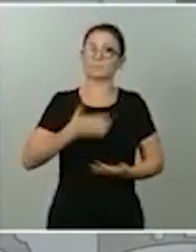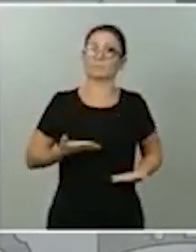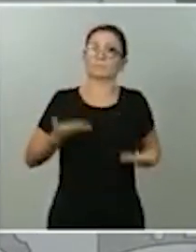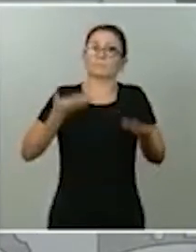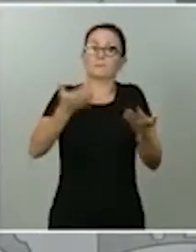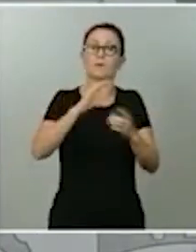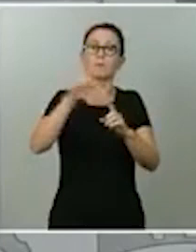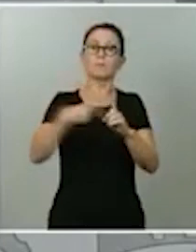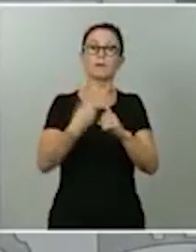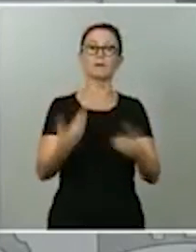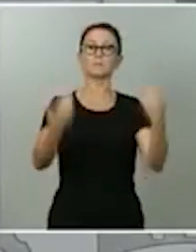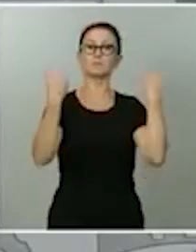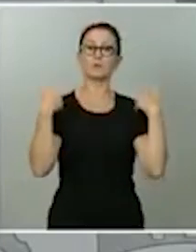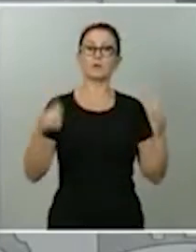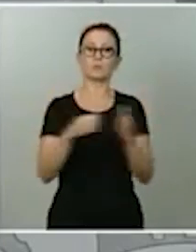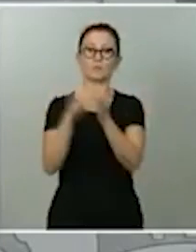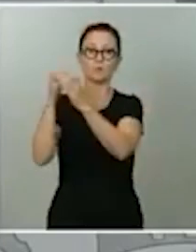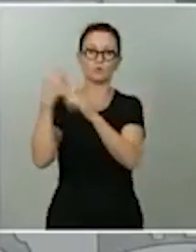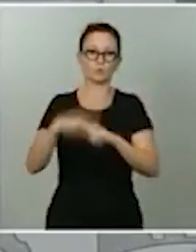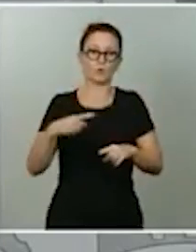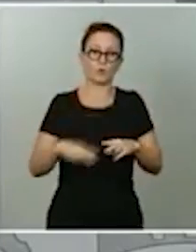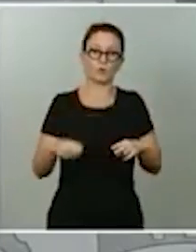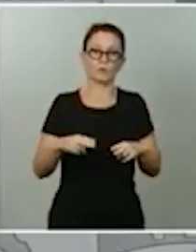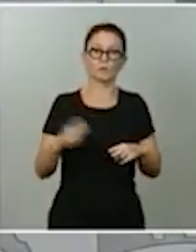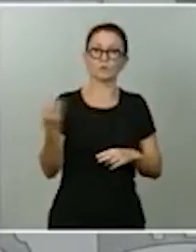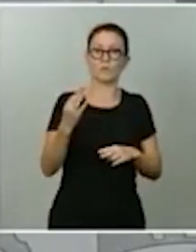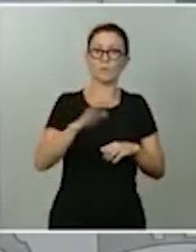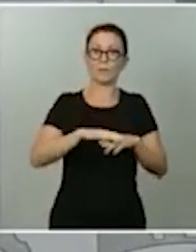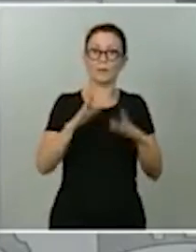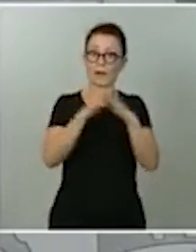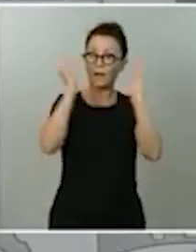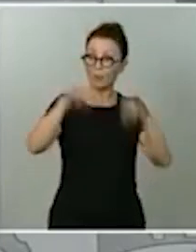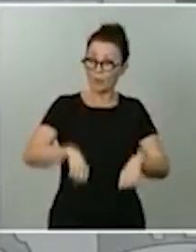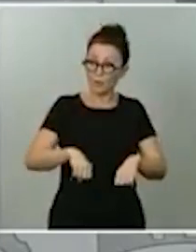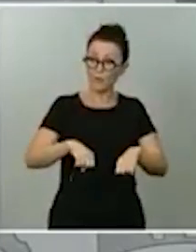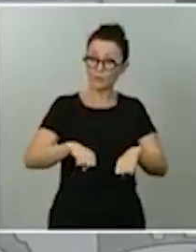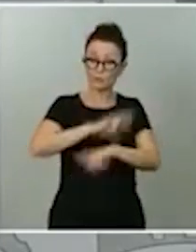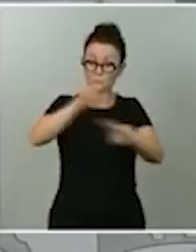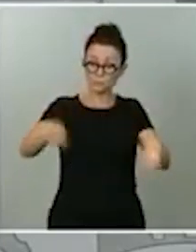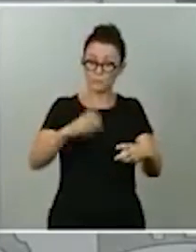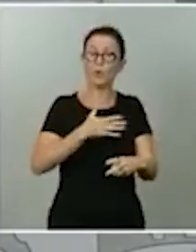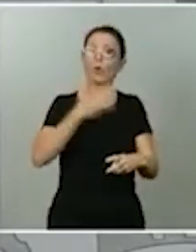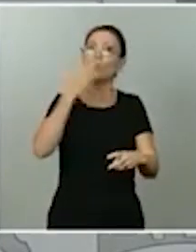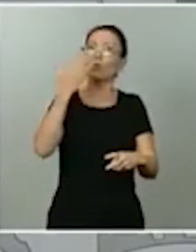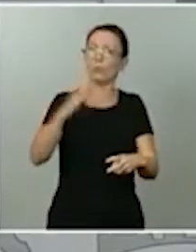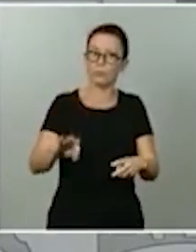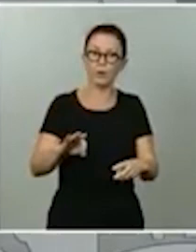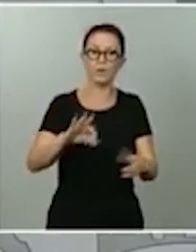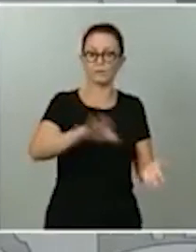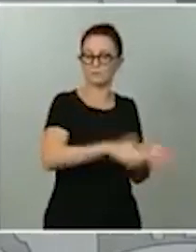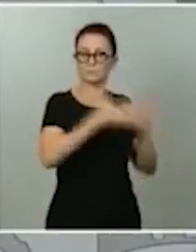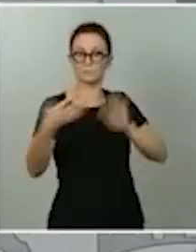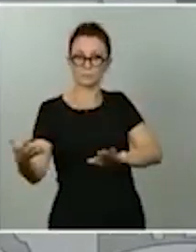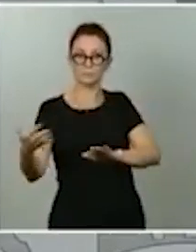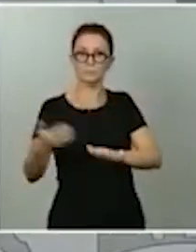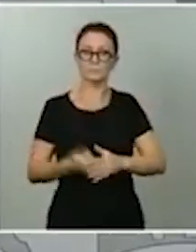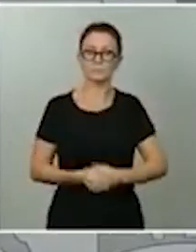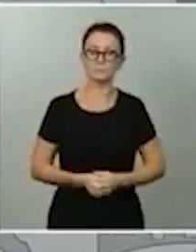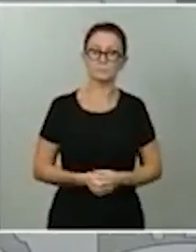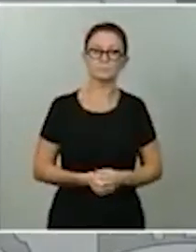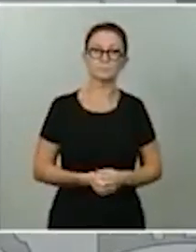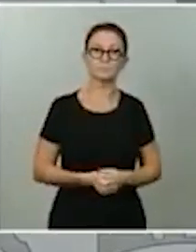todas las fuerzas políticas para que esa actualización y esos acuerdos se puedan celebrar y se puedan materializar. Y, junto